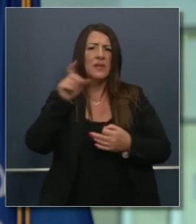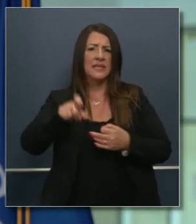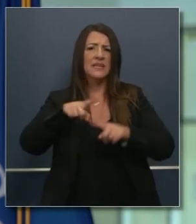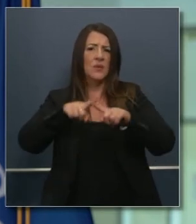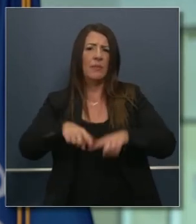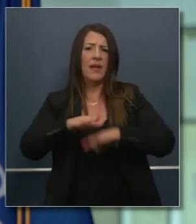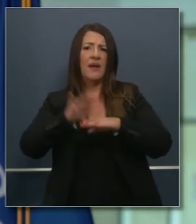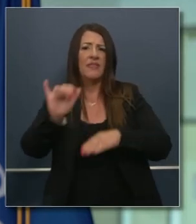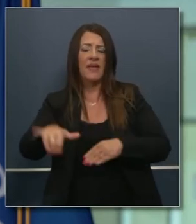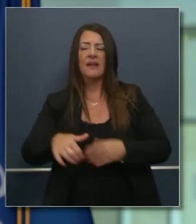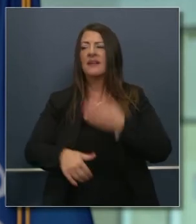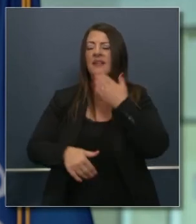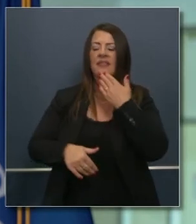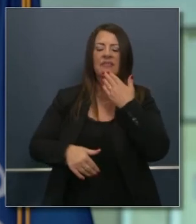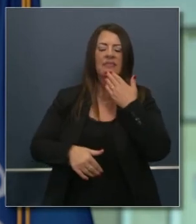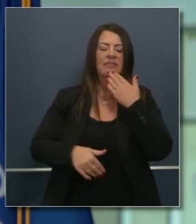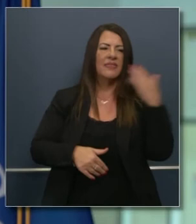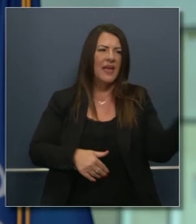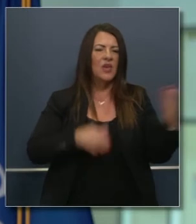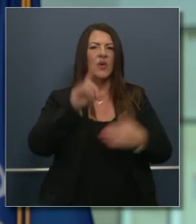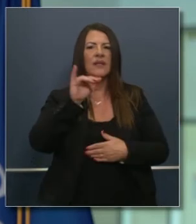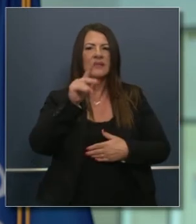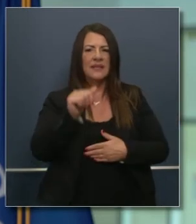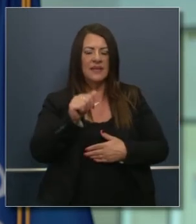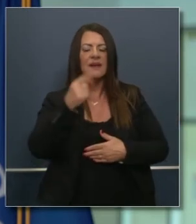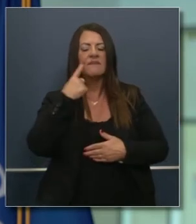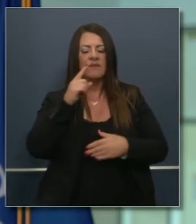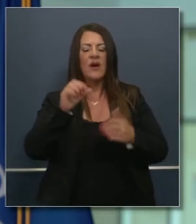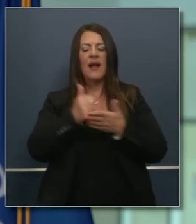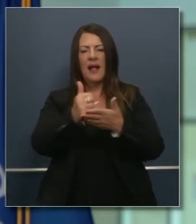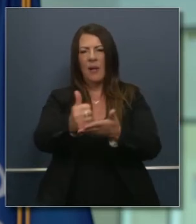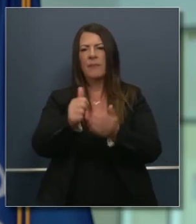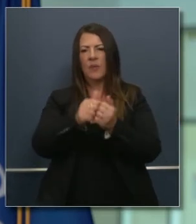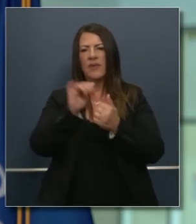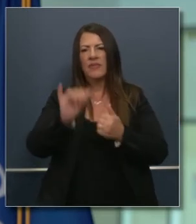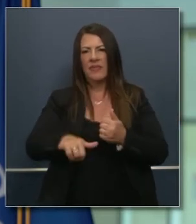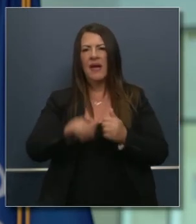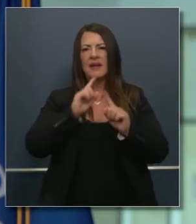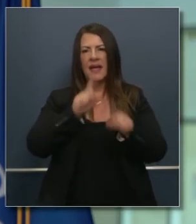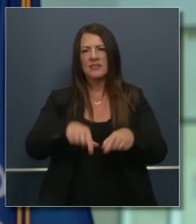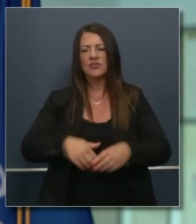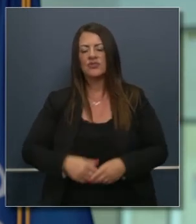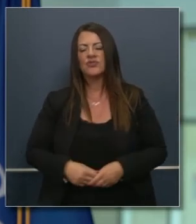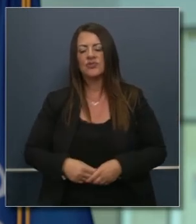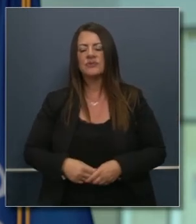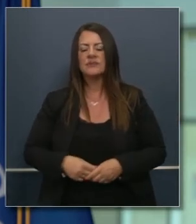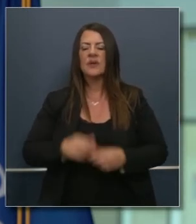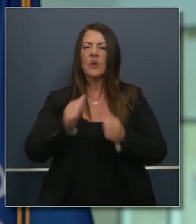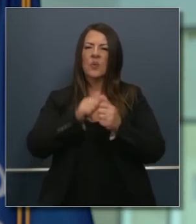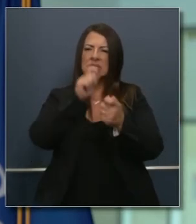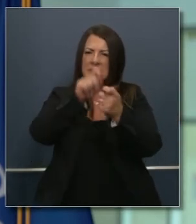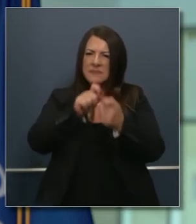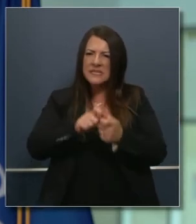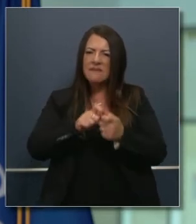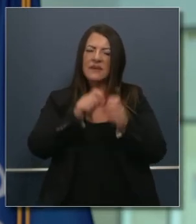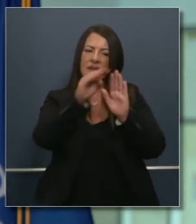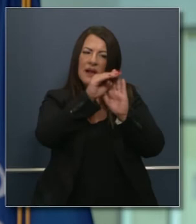agradezco Linda que usted amplíe un poco mejor que es lo que ya ha estado pasando en este espacio pero también